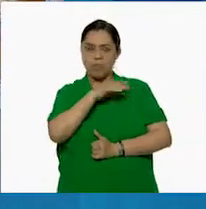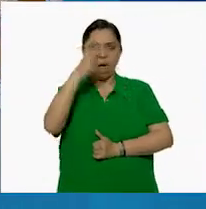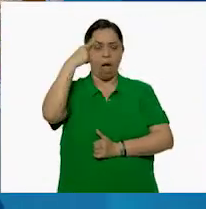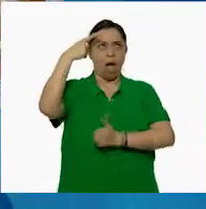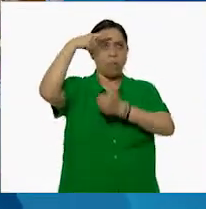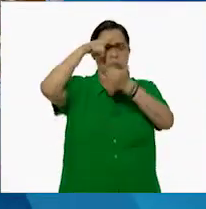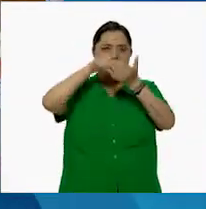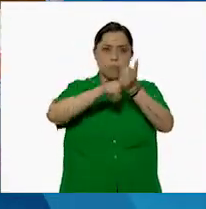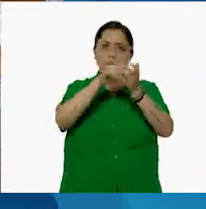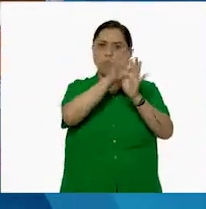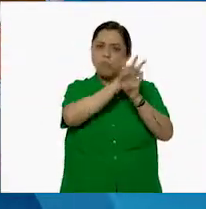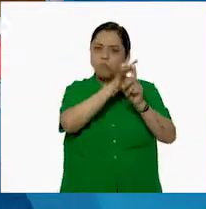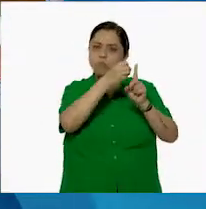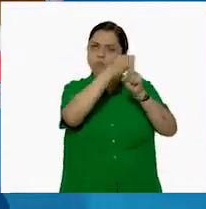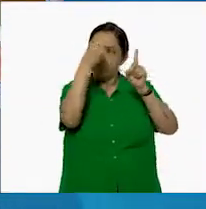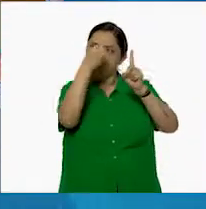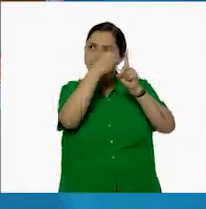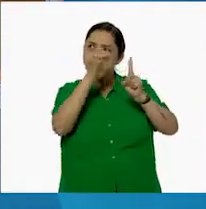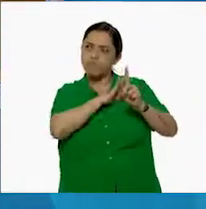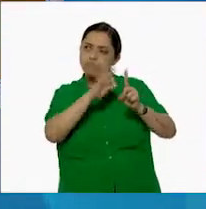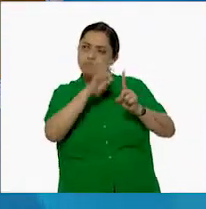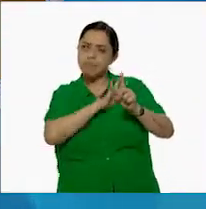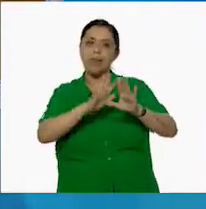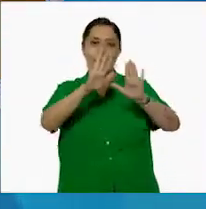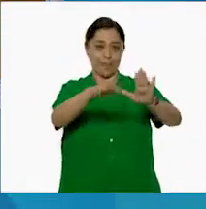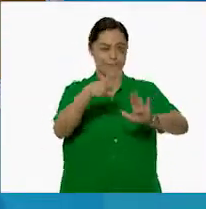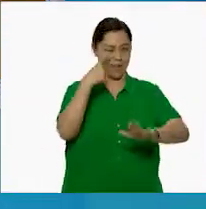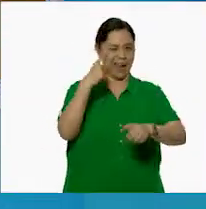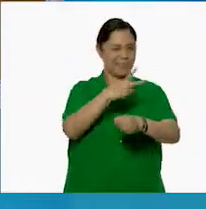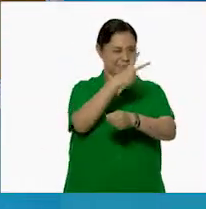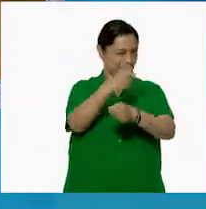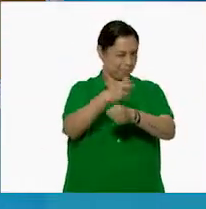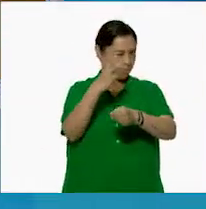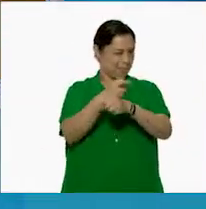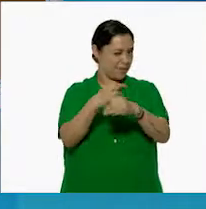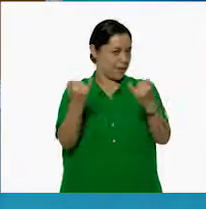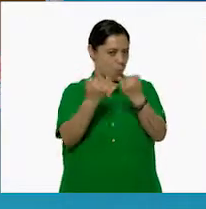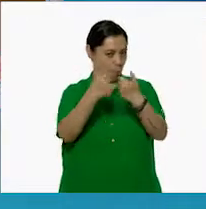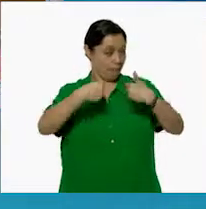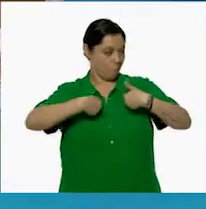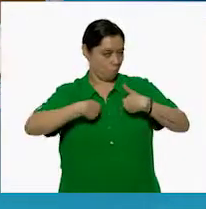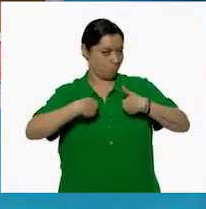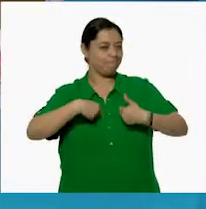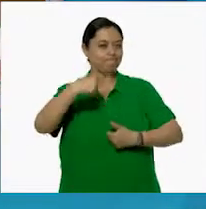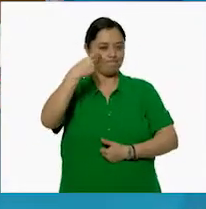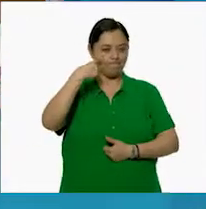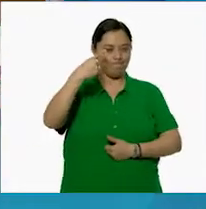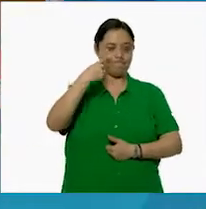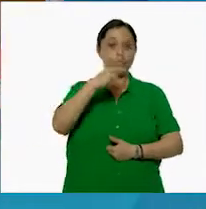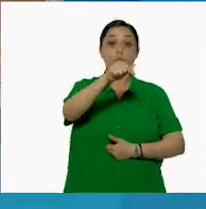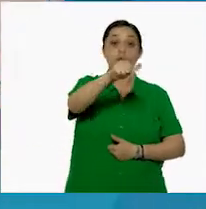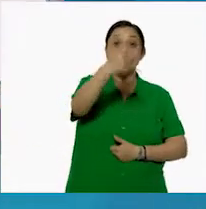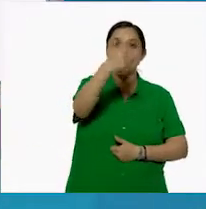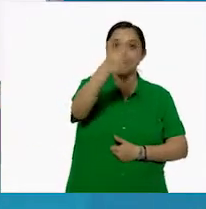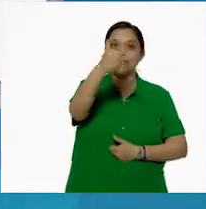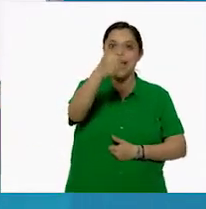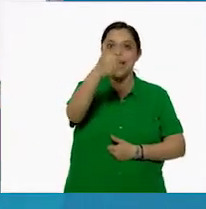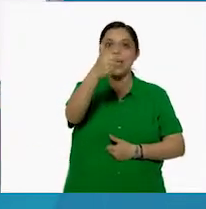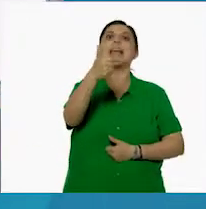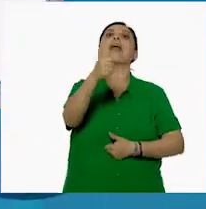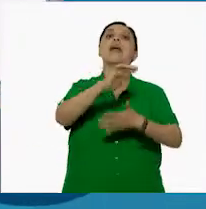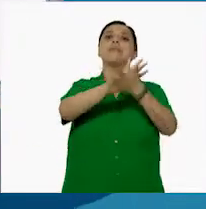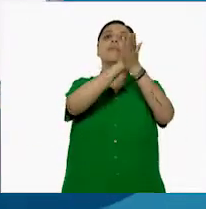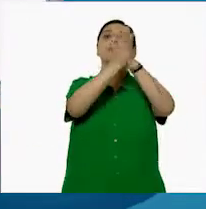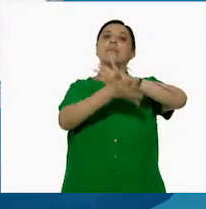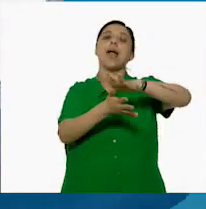¿Ves? A ver, en el segundo reto también hice algo parecido. Separé el 12 en 10 y en 2.